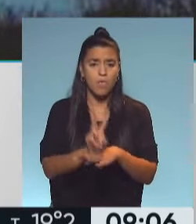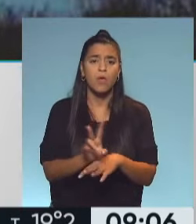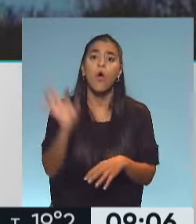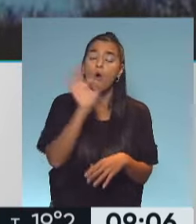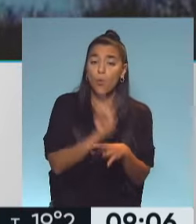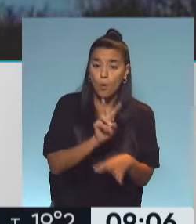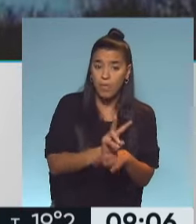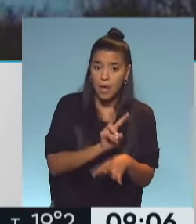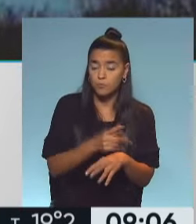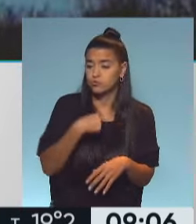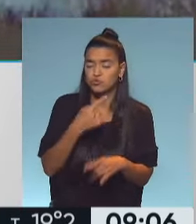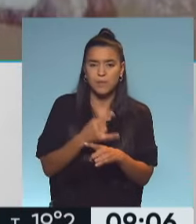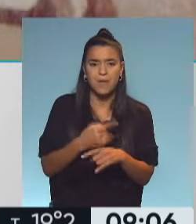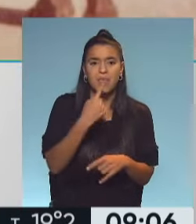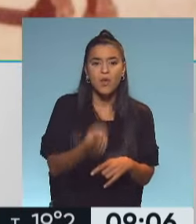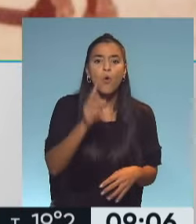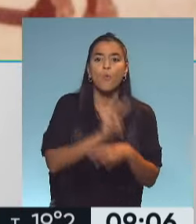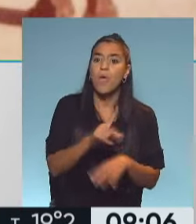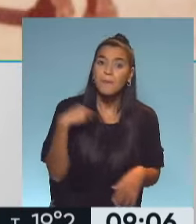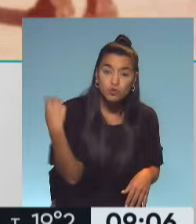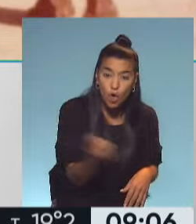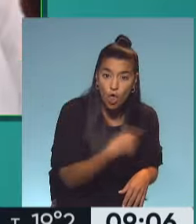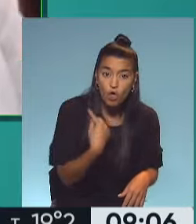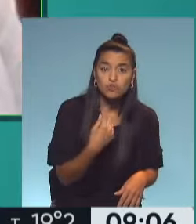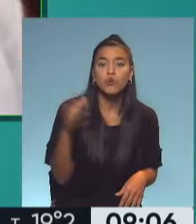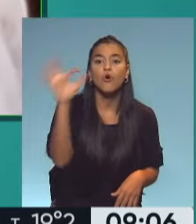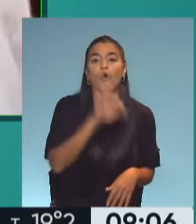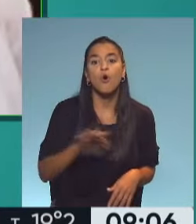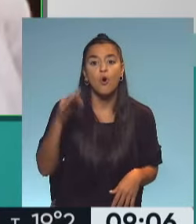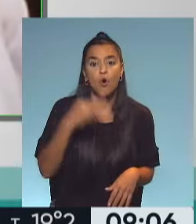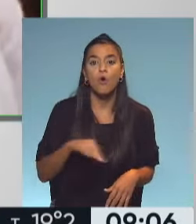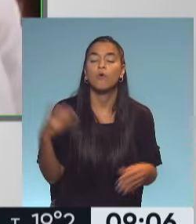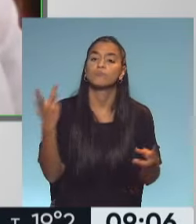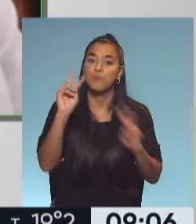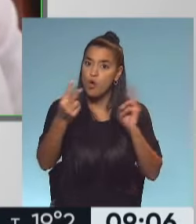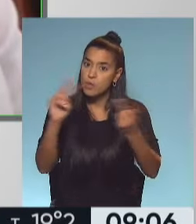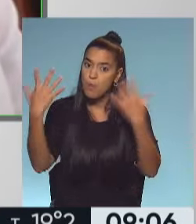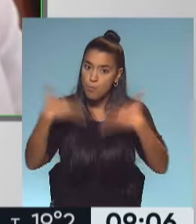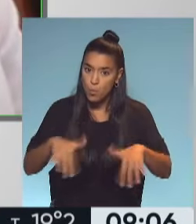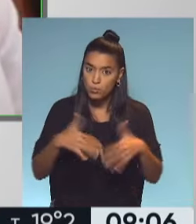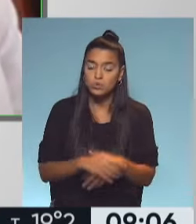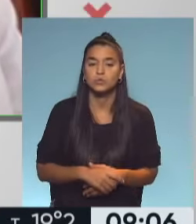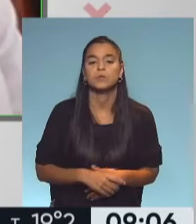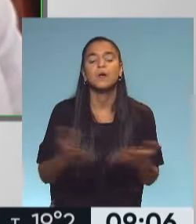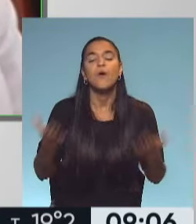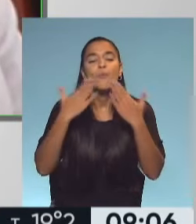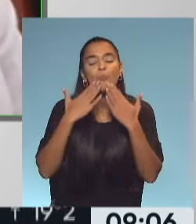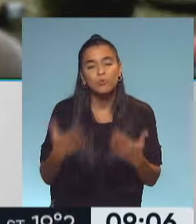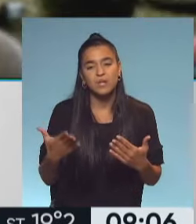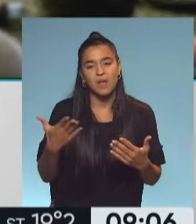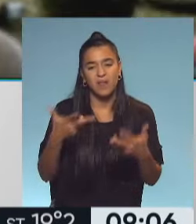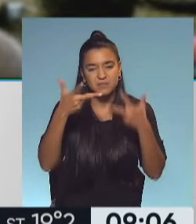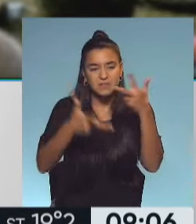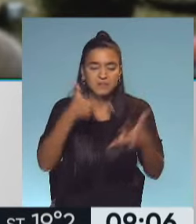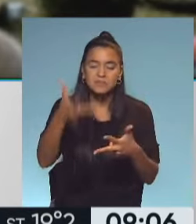cuidamos, como digo yo siempre, o nos cuidamos entre todos, o nos vamos muchos. Alicia, te agradecemos tus palabras,